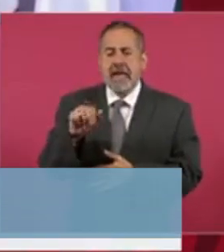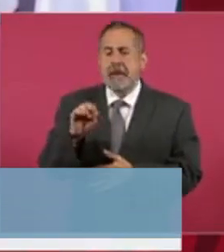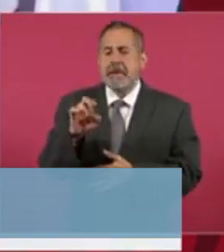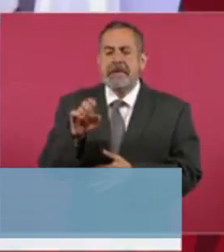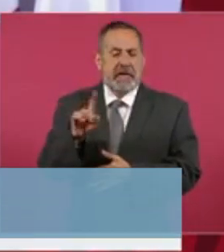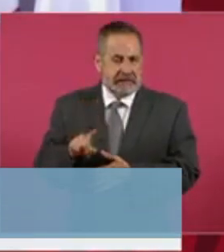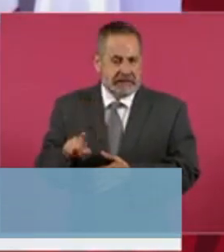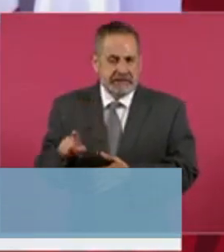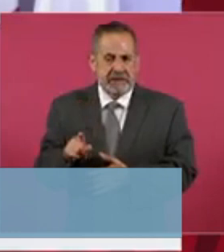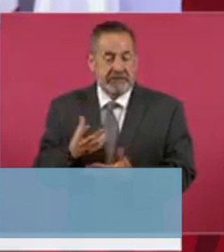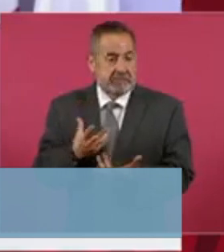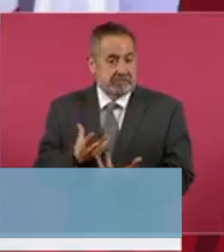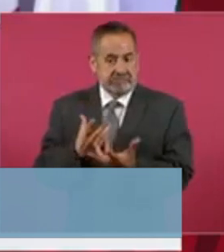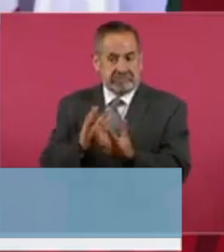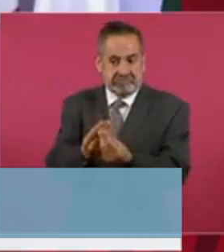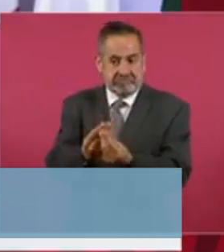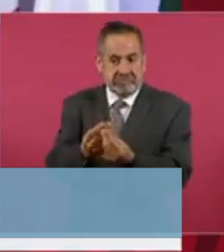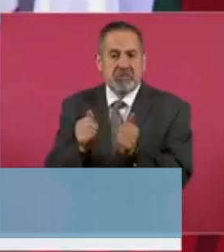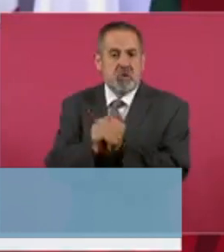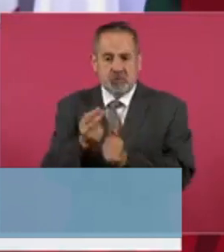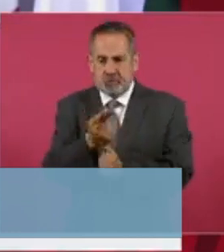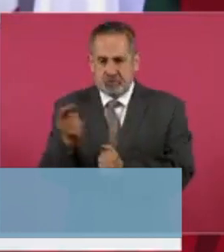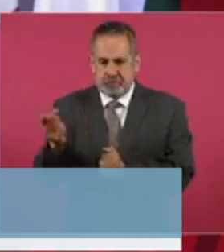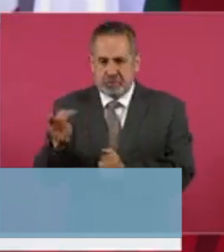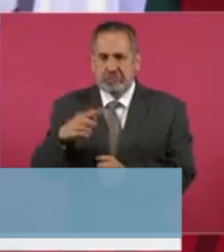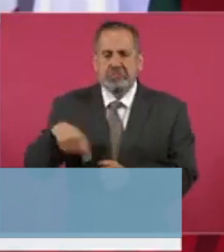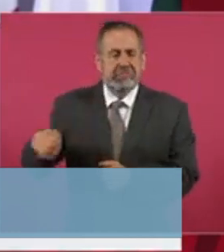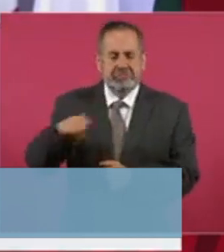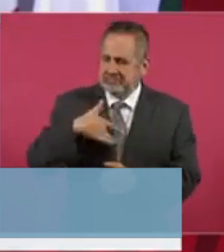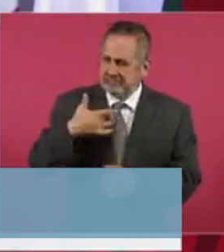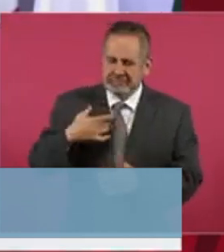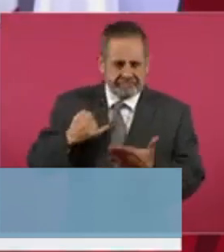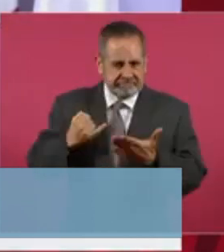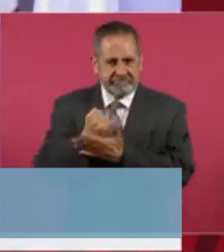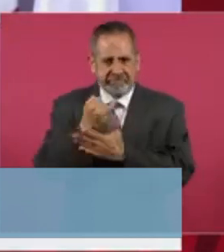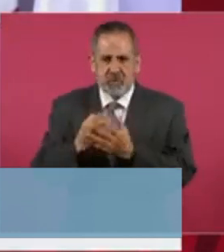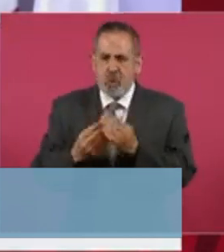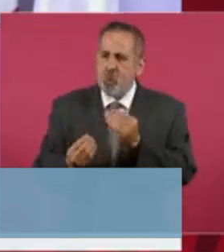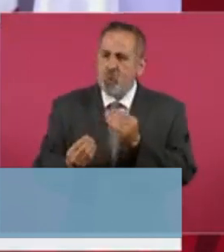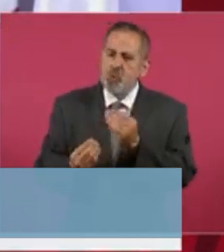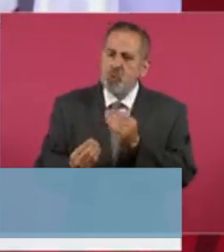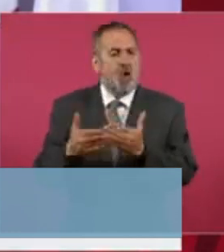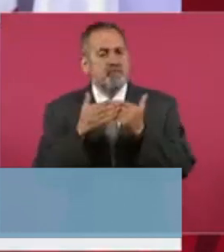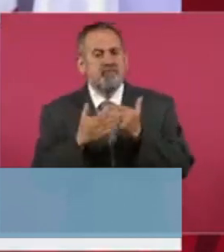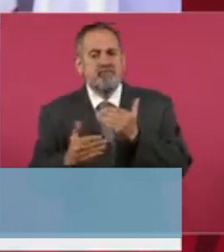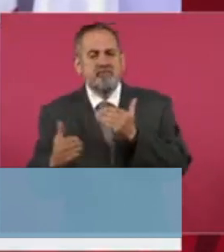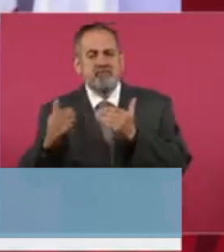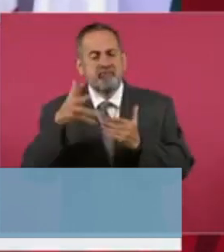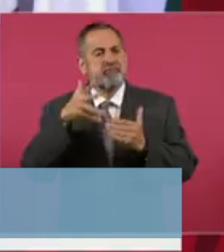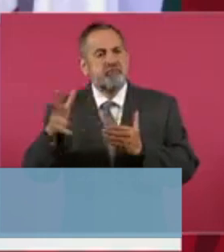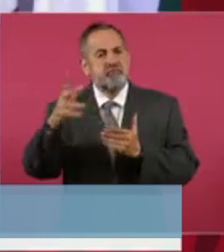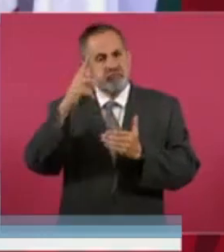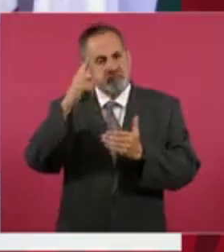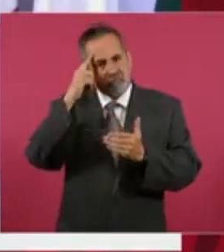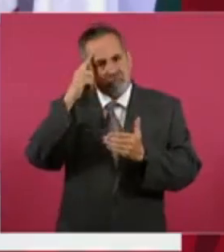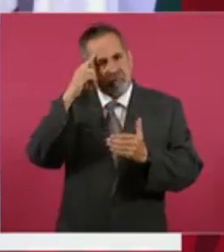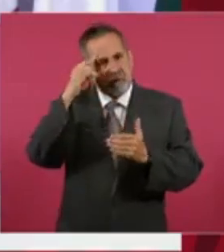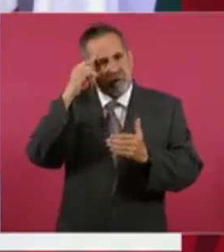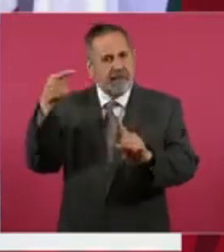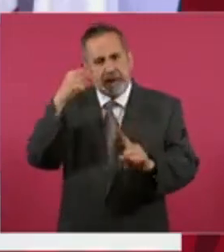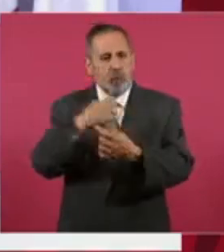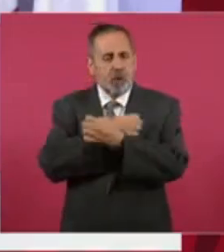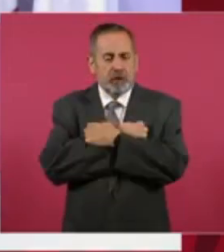gusto y con mucha determinación a este nuevo paradigma educativo. Muchas gracias a todas las